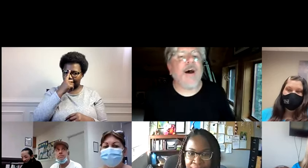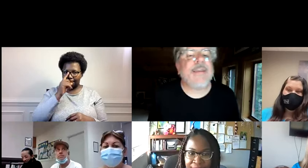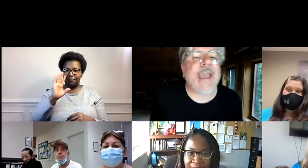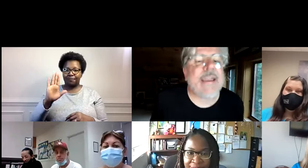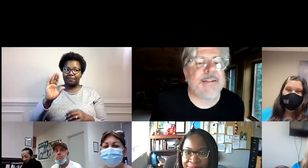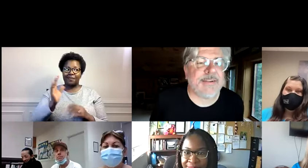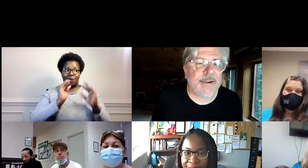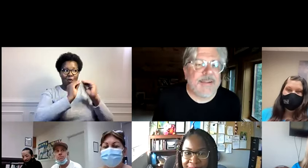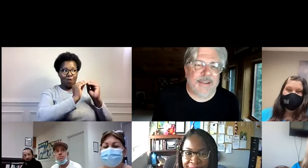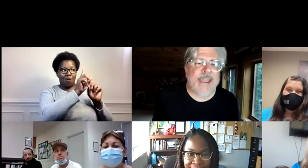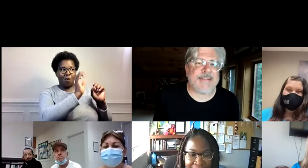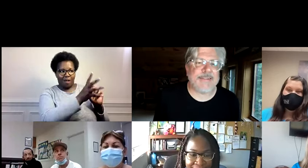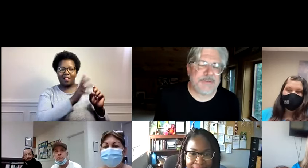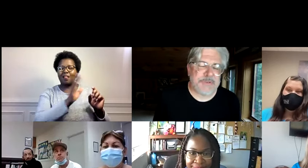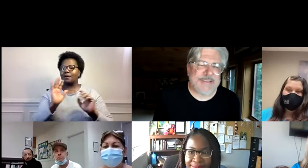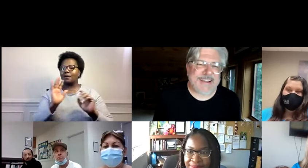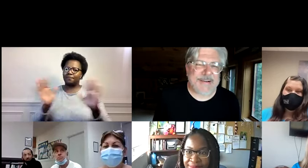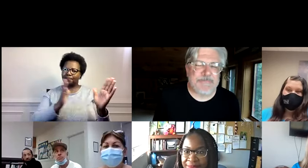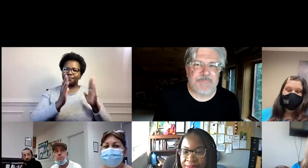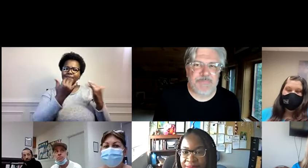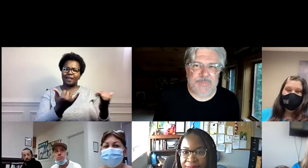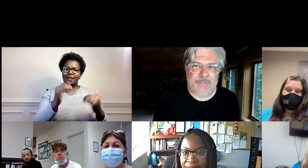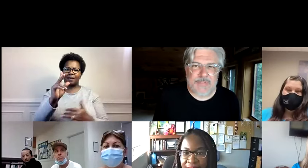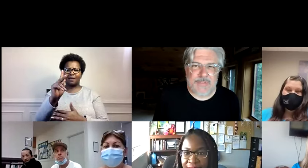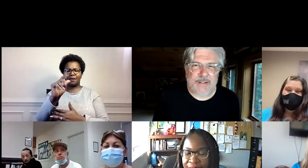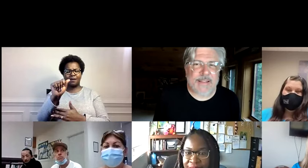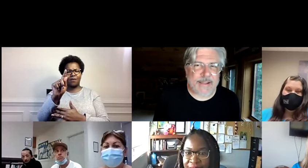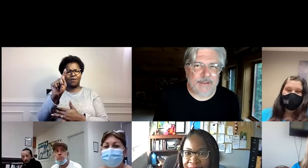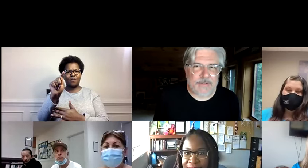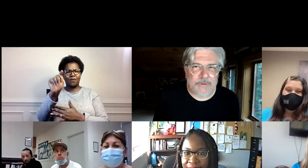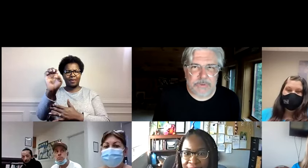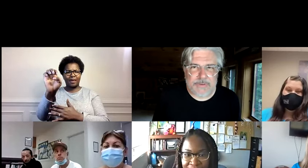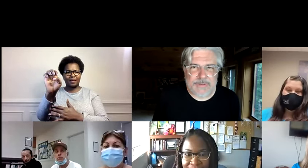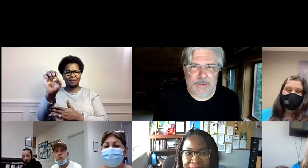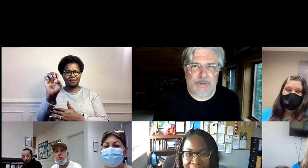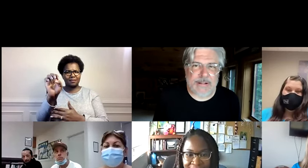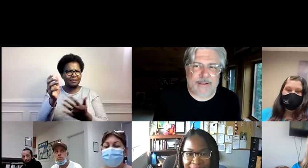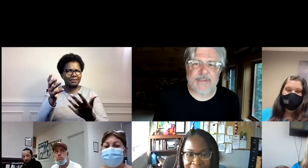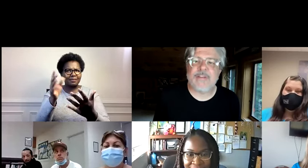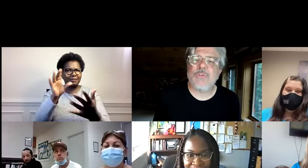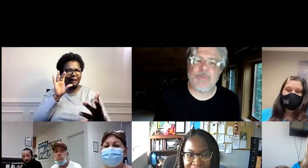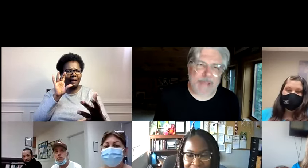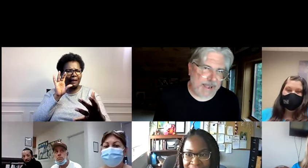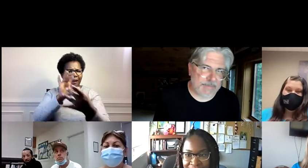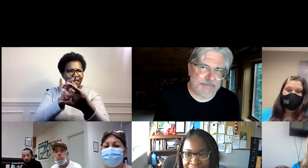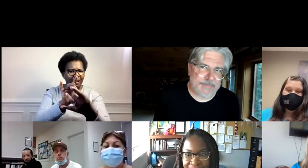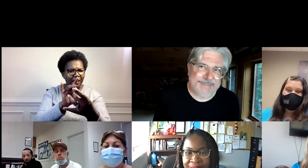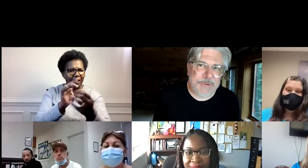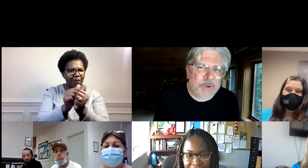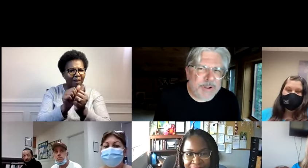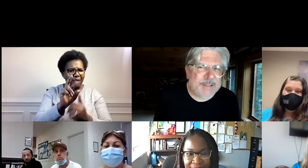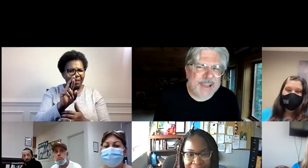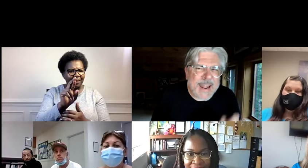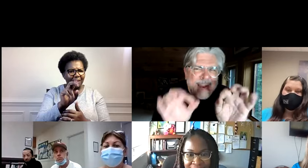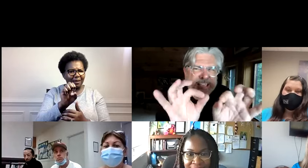Y vamos a preguntarles otra vez algo más. Pero Kate. Ahora vayamos con Kate. Llevarse bien.